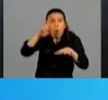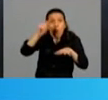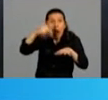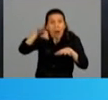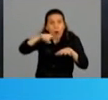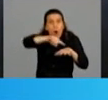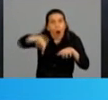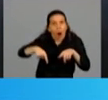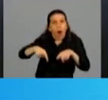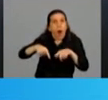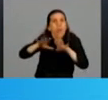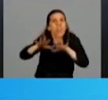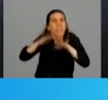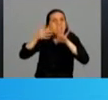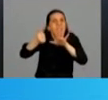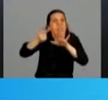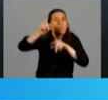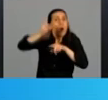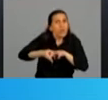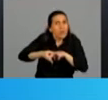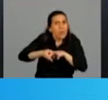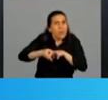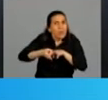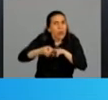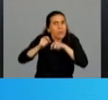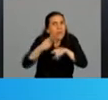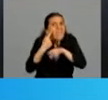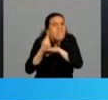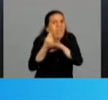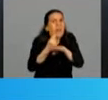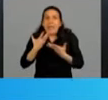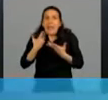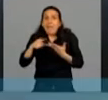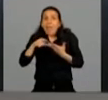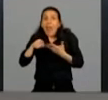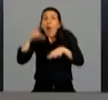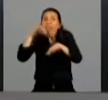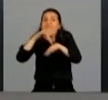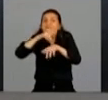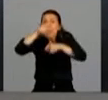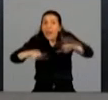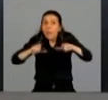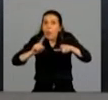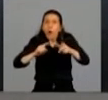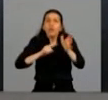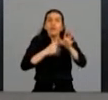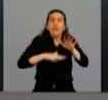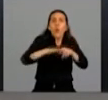solamente el 16% están en barrios populares. En la ciudad de Buenos Aires, 4